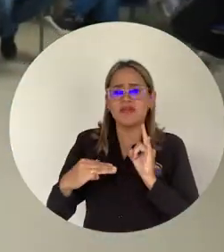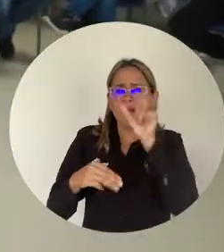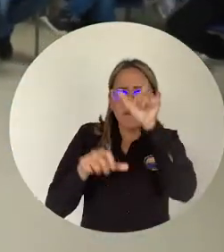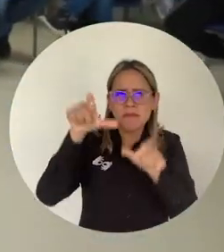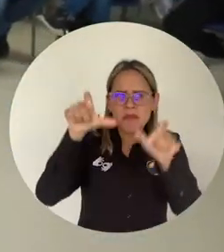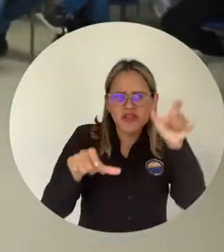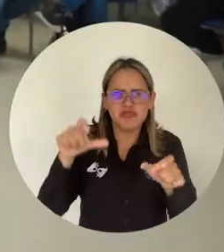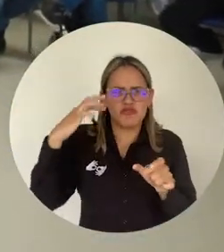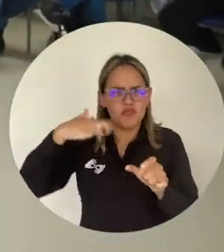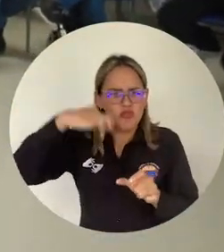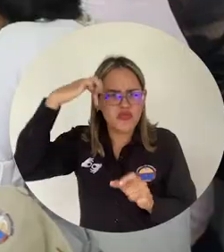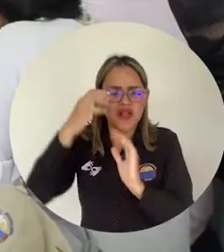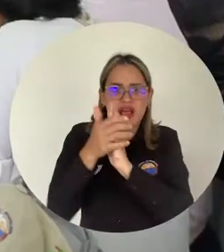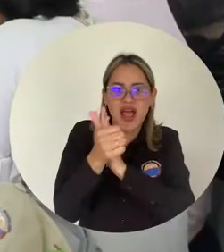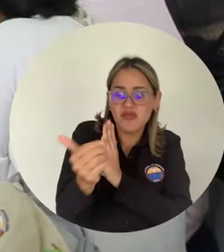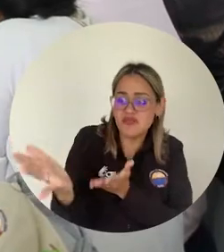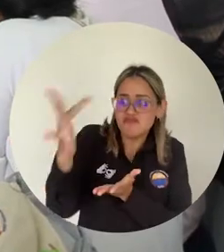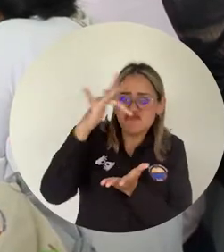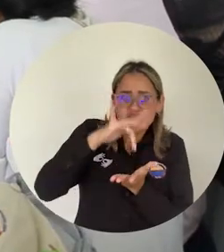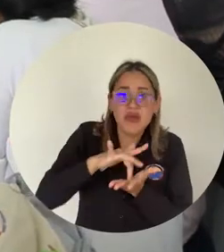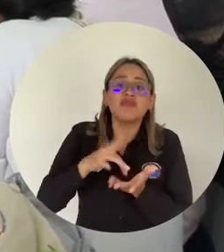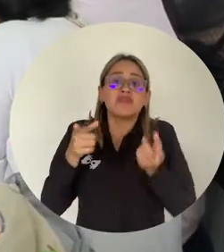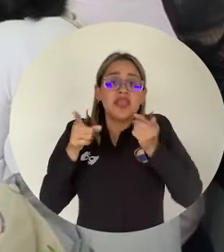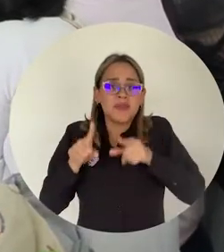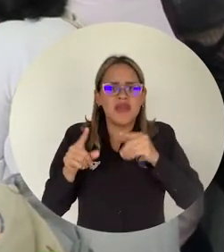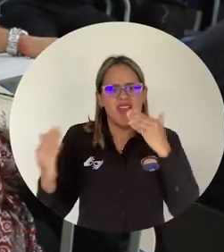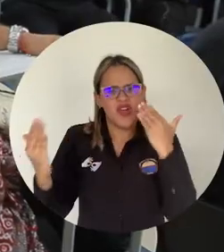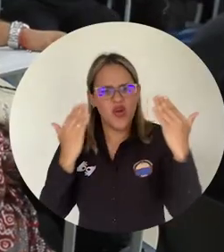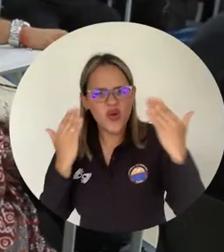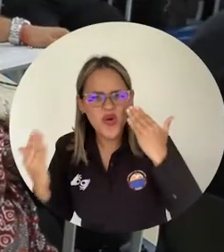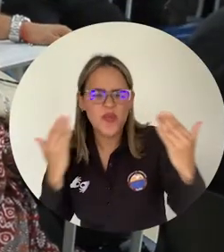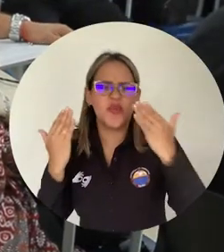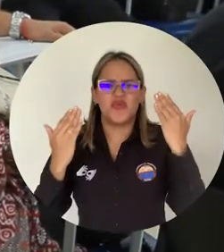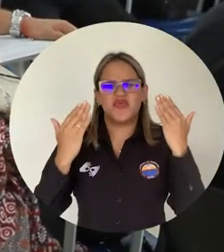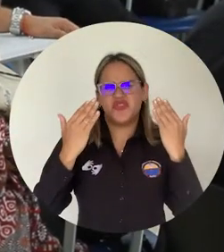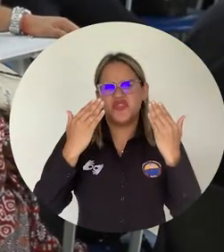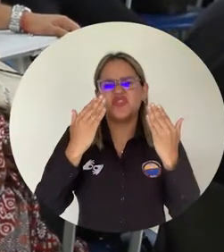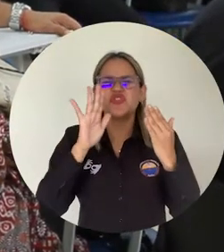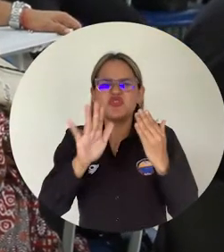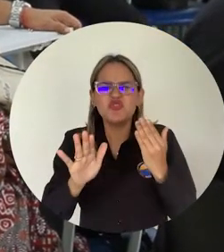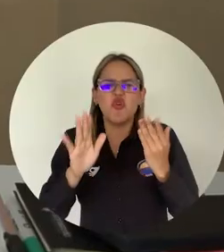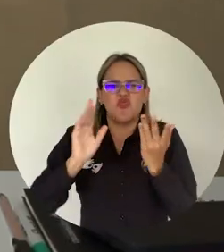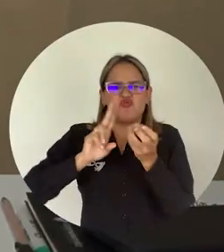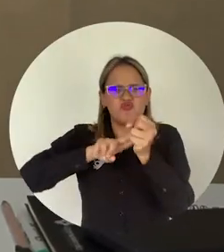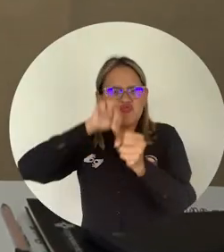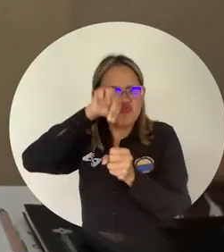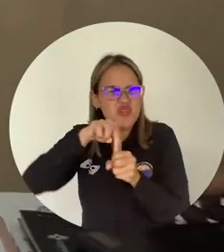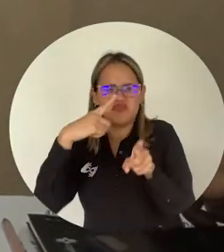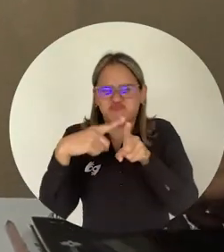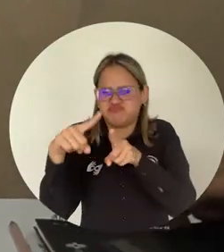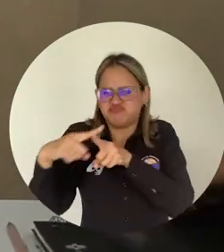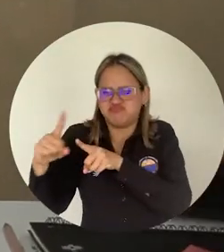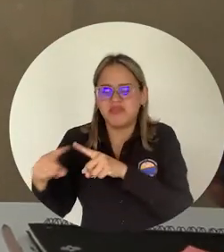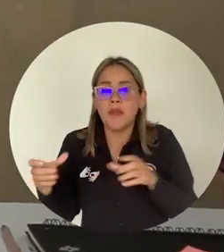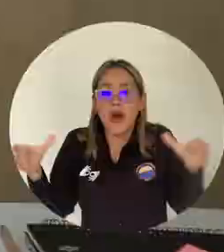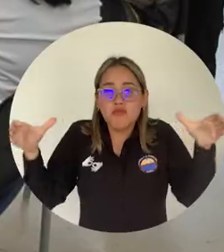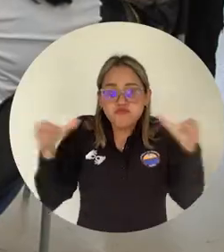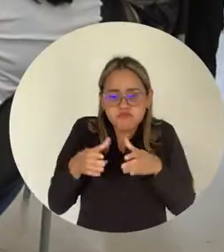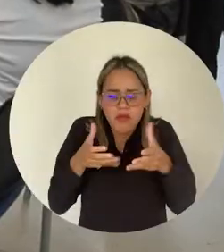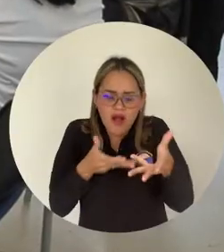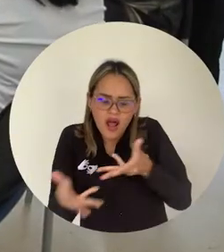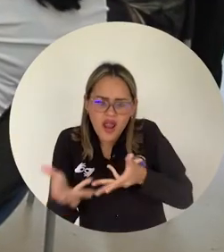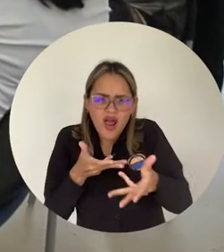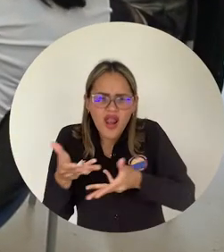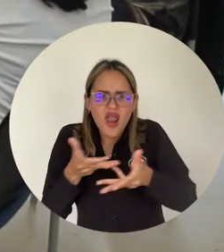académicos, representantes de instituciones y comunidades étnicas y campesinas de la región Caribe, para desarrollar un taller comunitario que